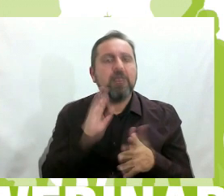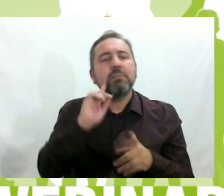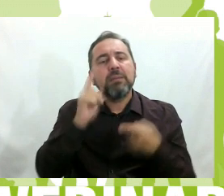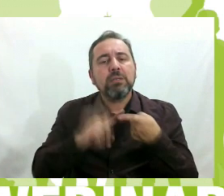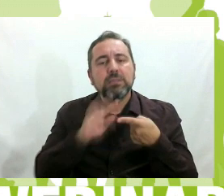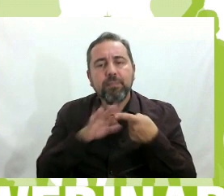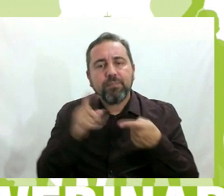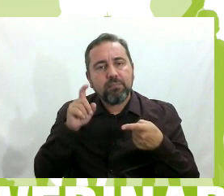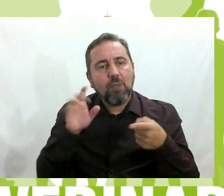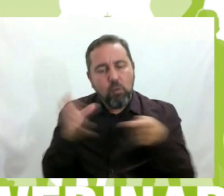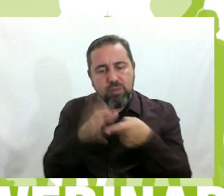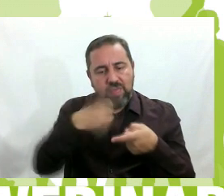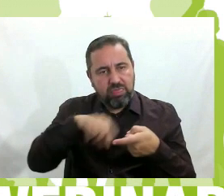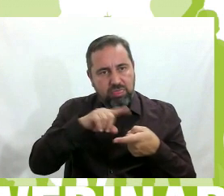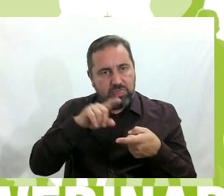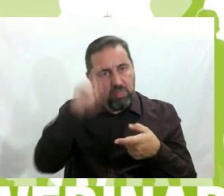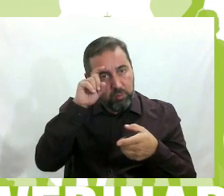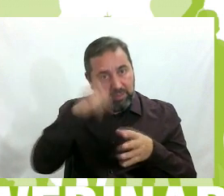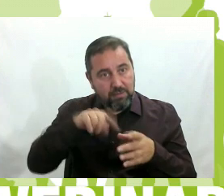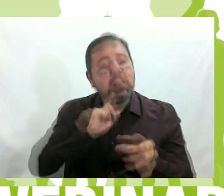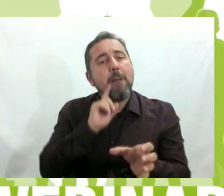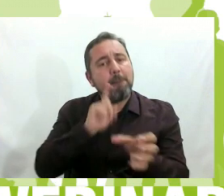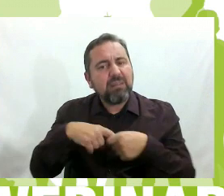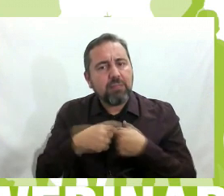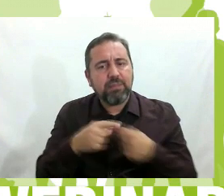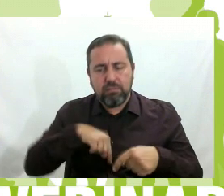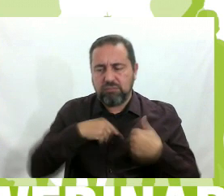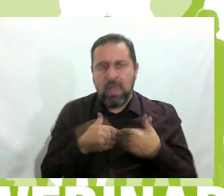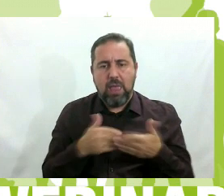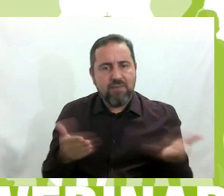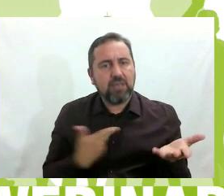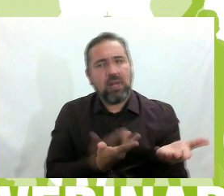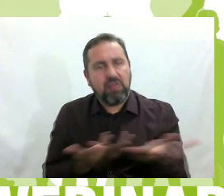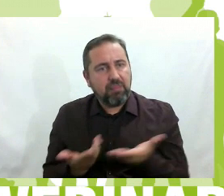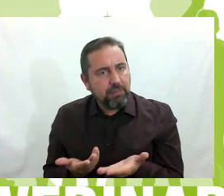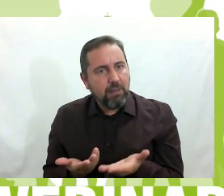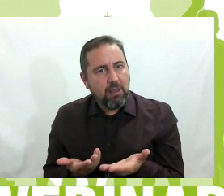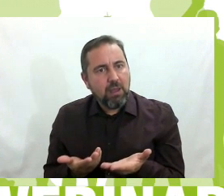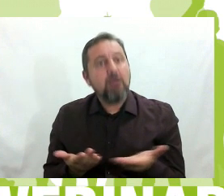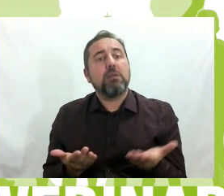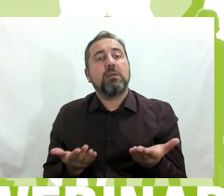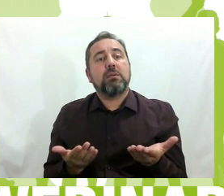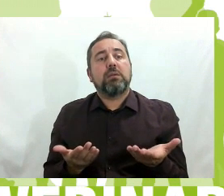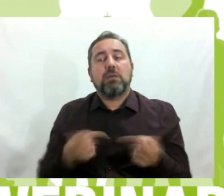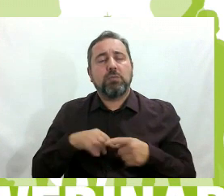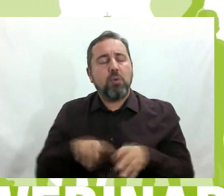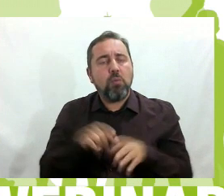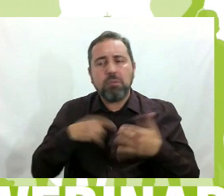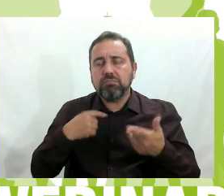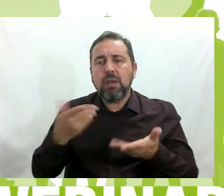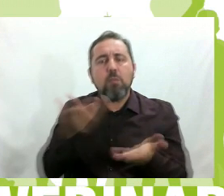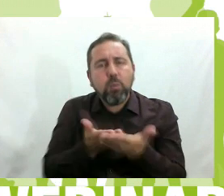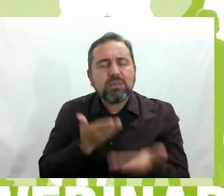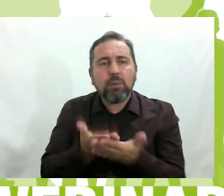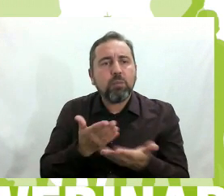educativa, participativa, abierta, receptiva y que se deja llevar. Que siempre que le proponemos